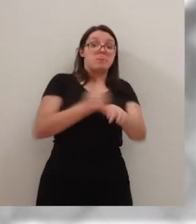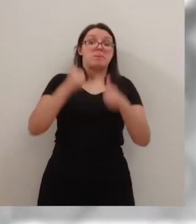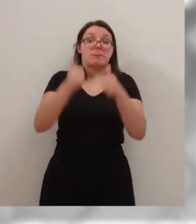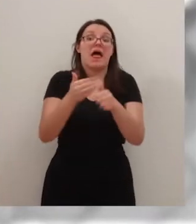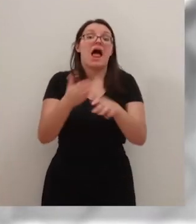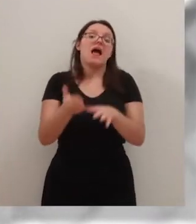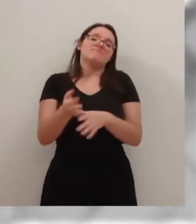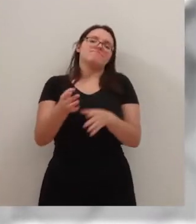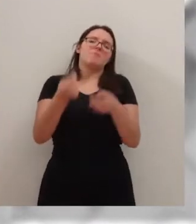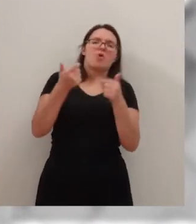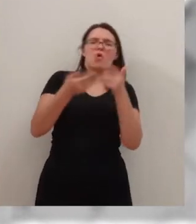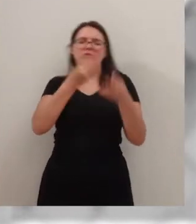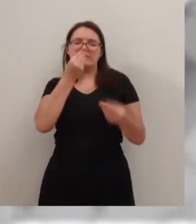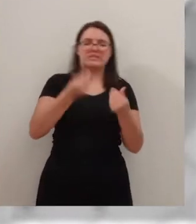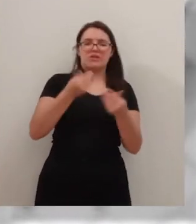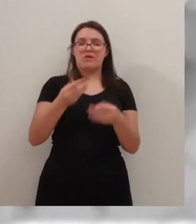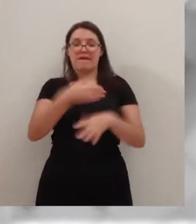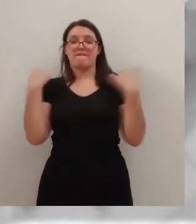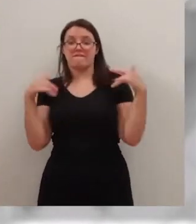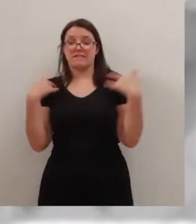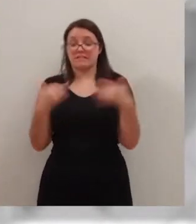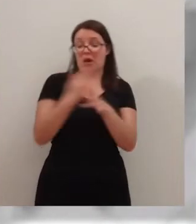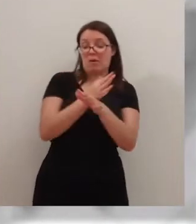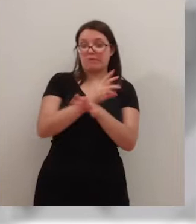cogiendo un poco esas sensaciones físicas y de juego.